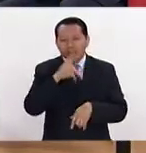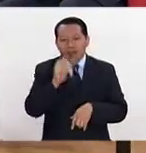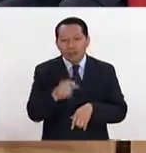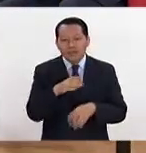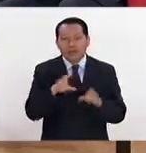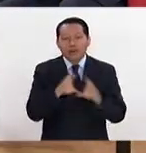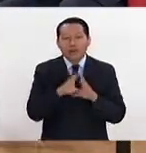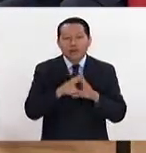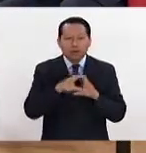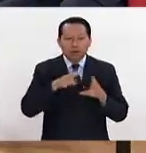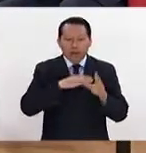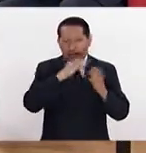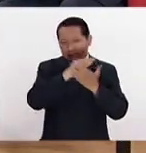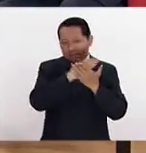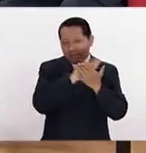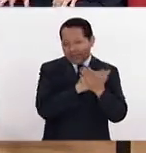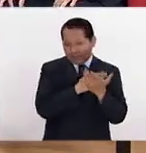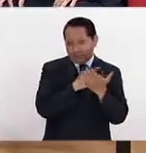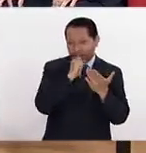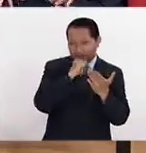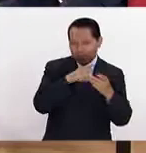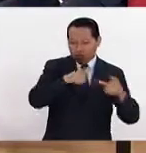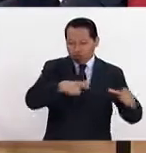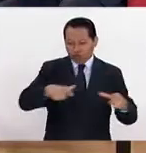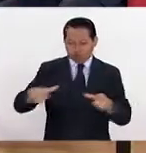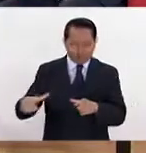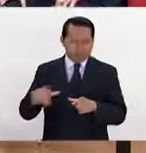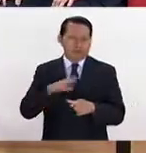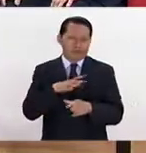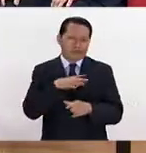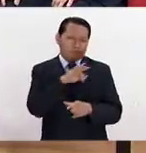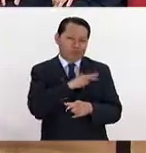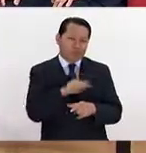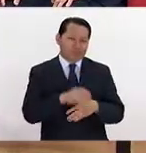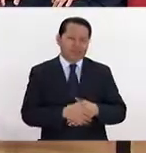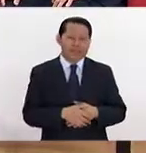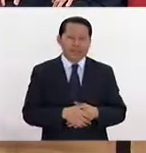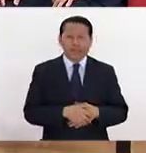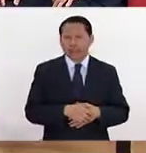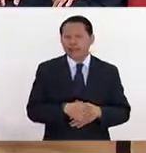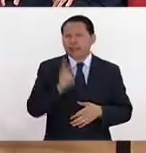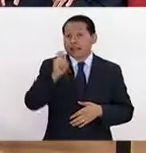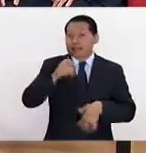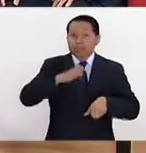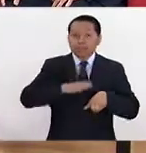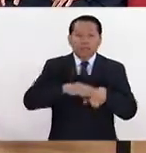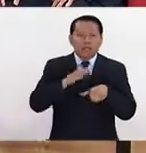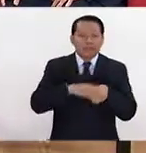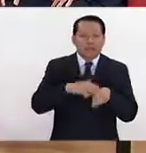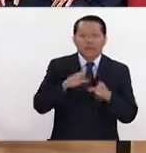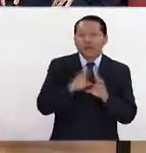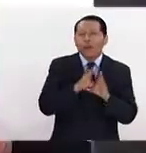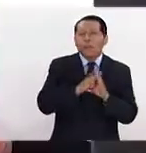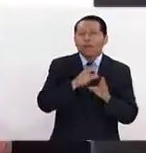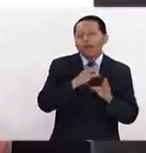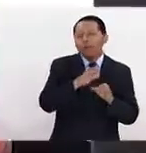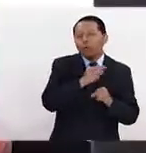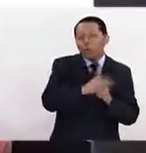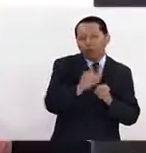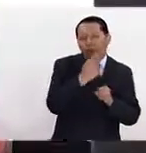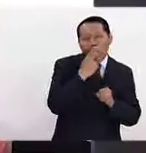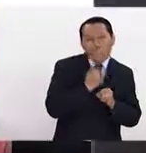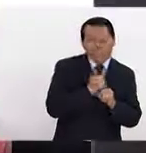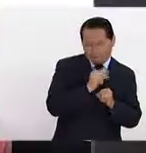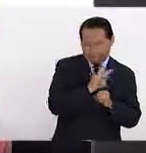un menú a varios tiempos, varios otros platos y postres. Claro, y el postre quizá de Caraballo, de Caraballo Experience, una